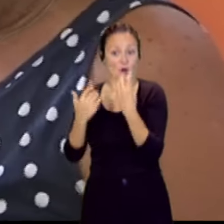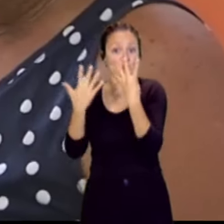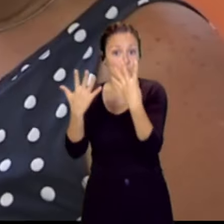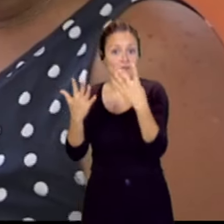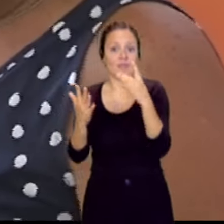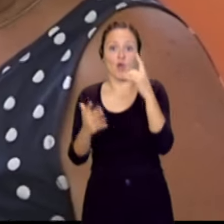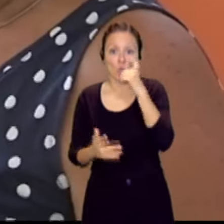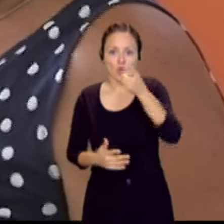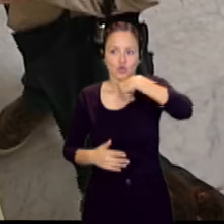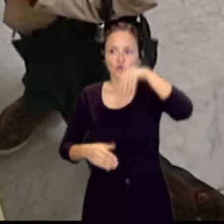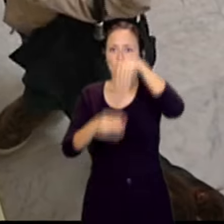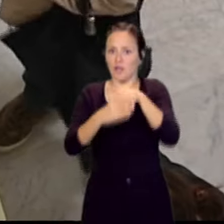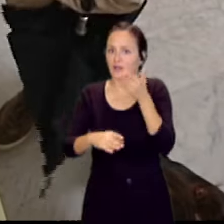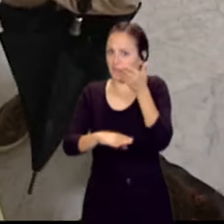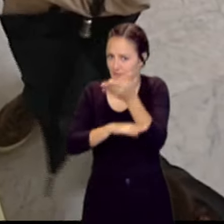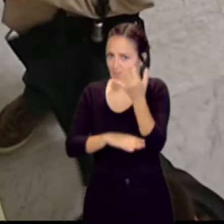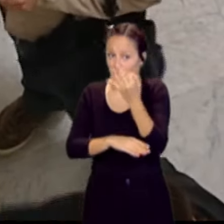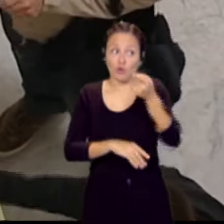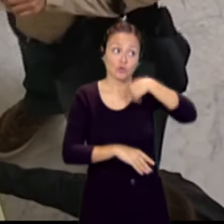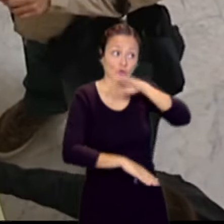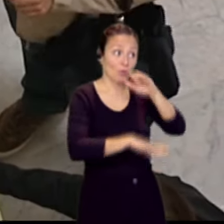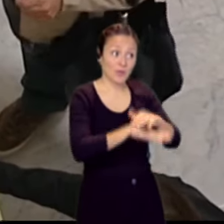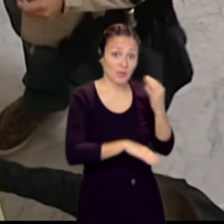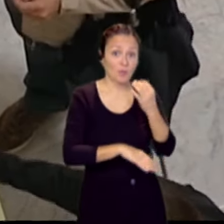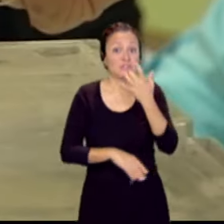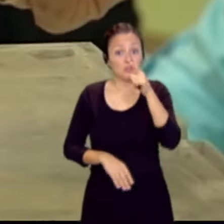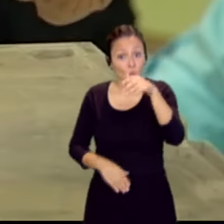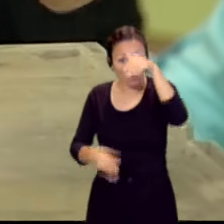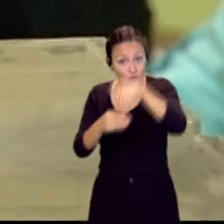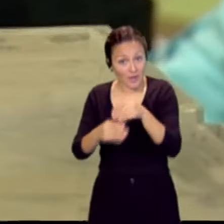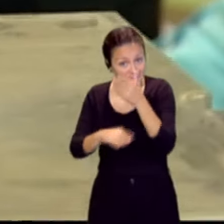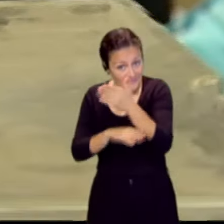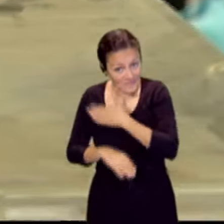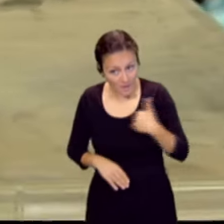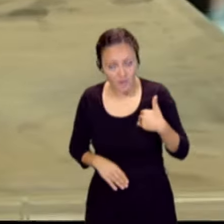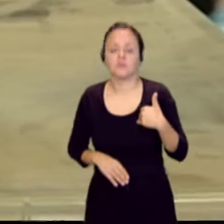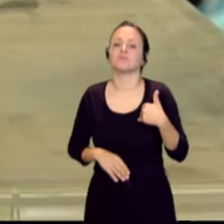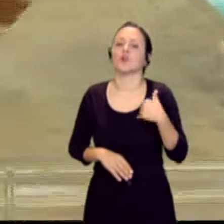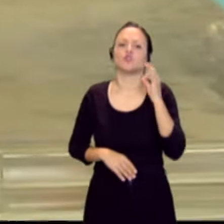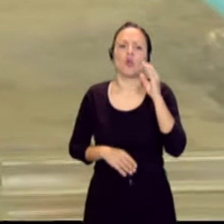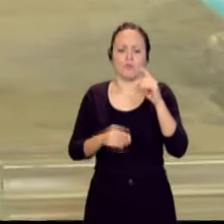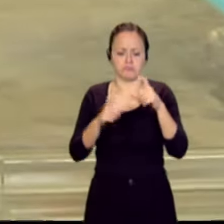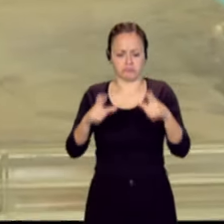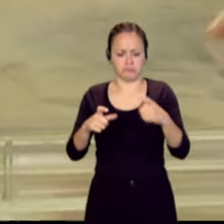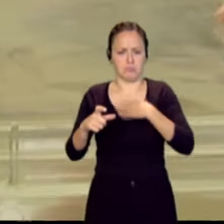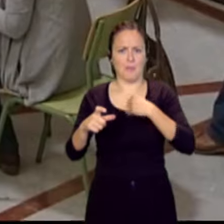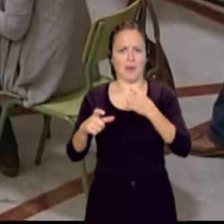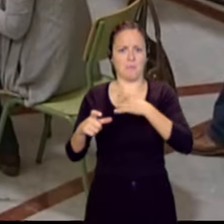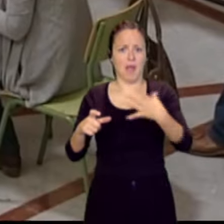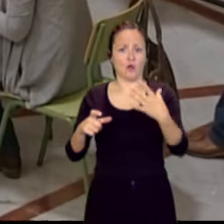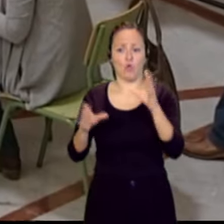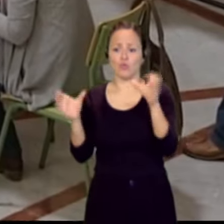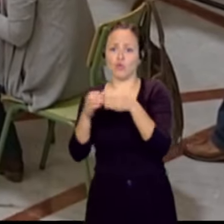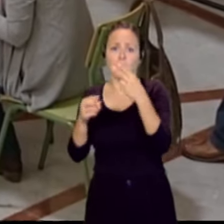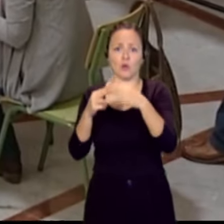votar porque hay que cumplir. Hay que cumplir. A la hora de votar no se preocupen, porque solo tienen que introducir en la urna una única papeleta de color blanco con el partido que